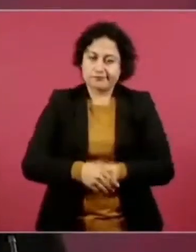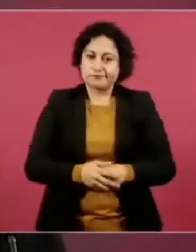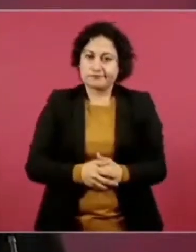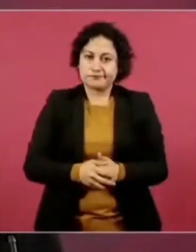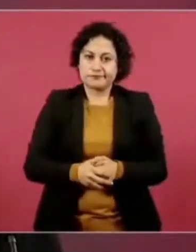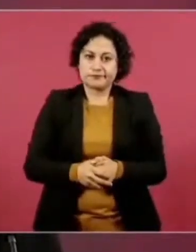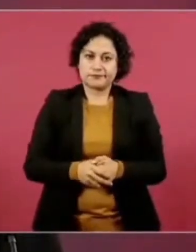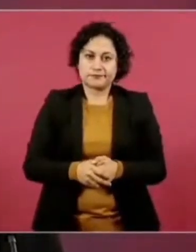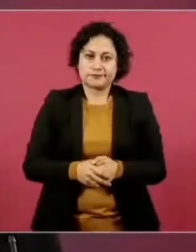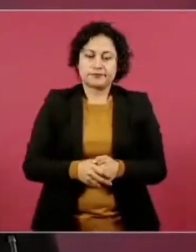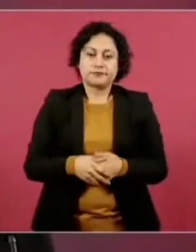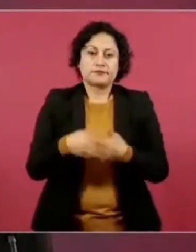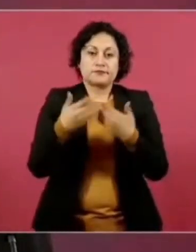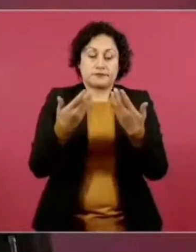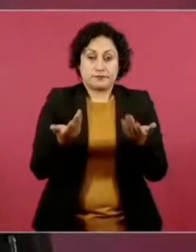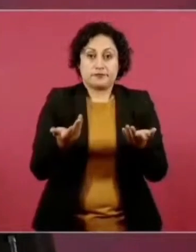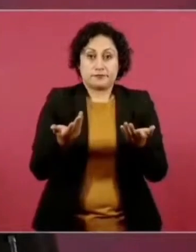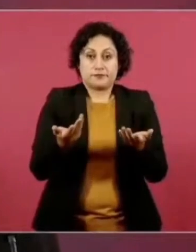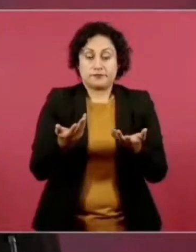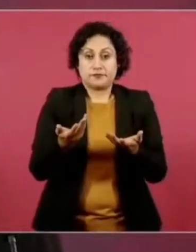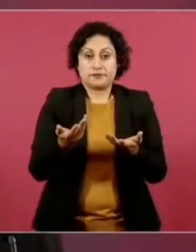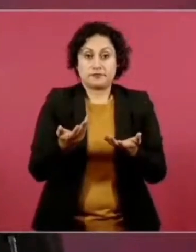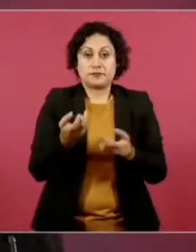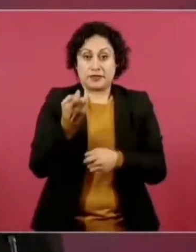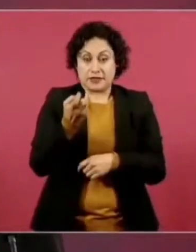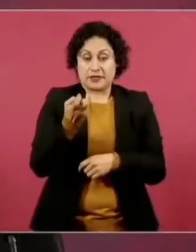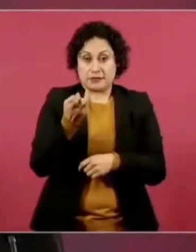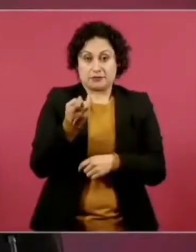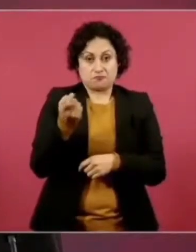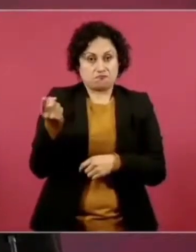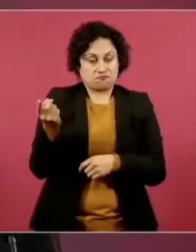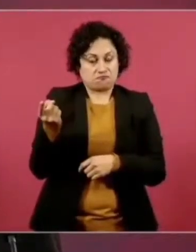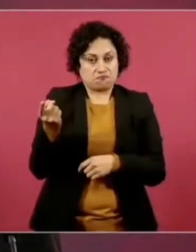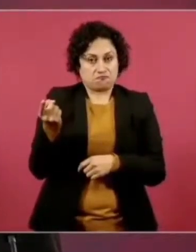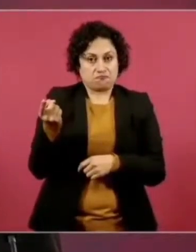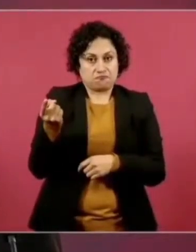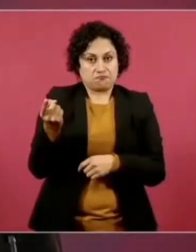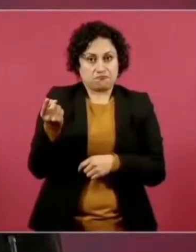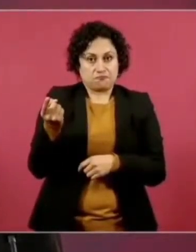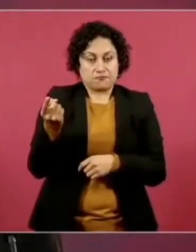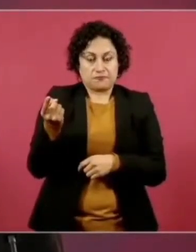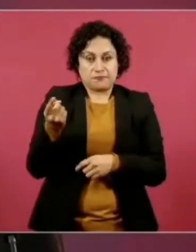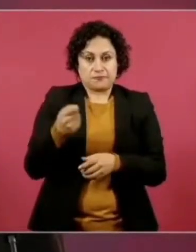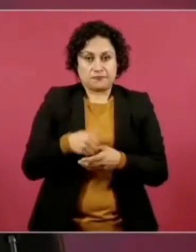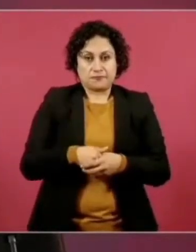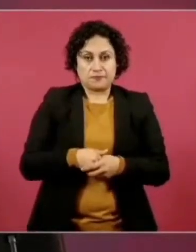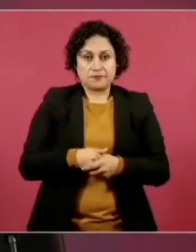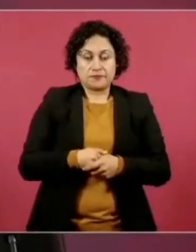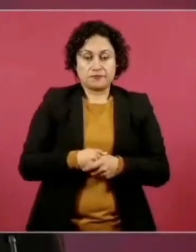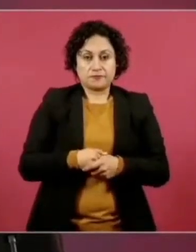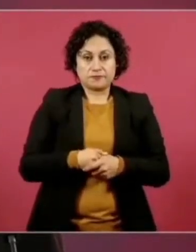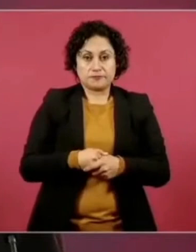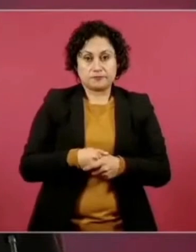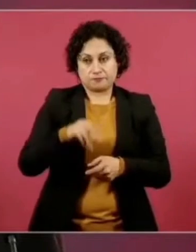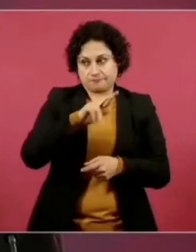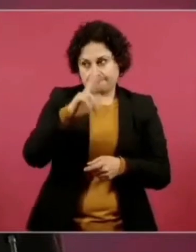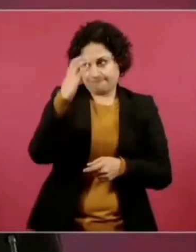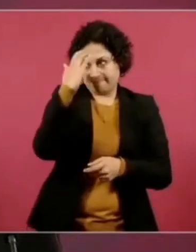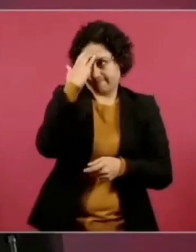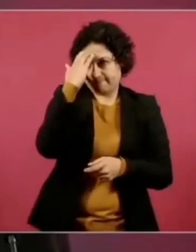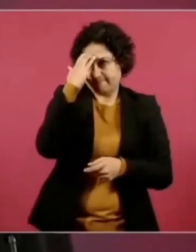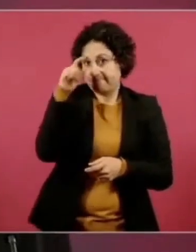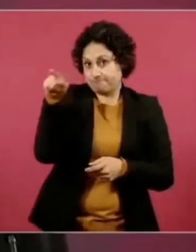también reconocer a los